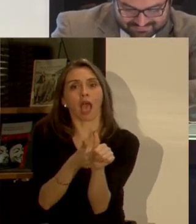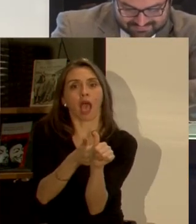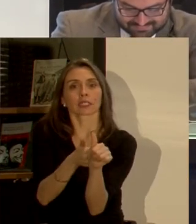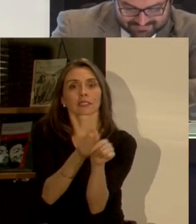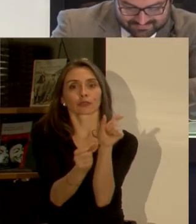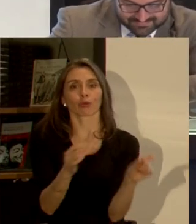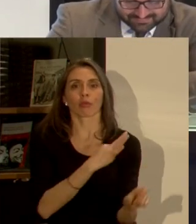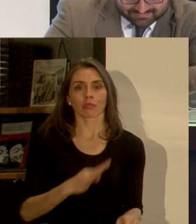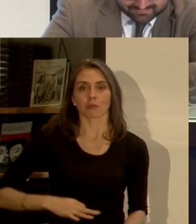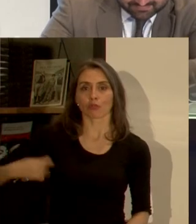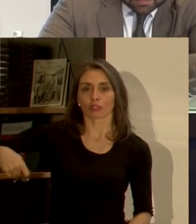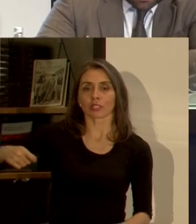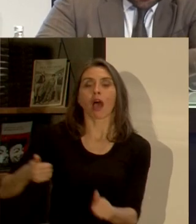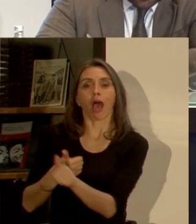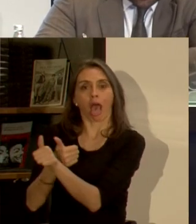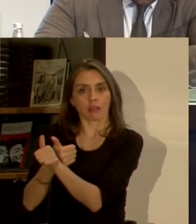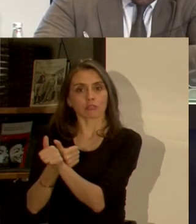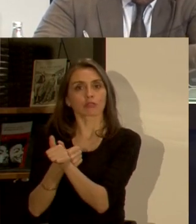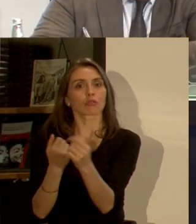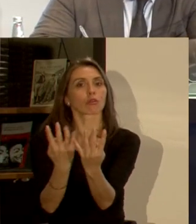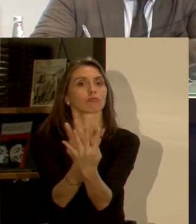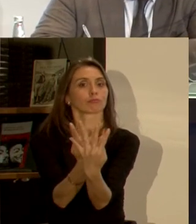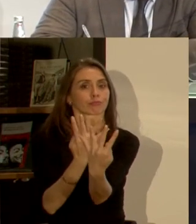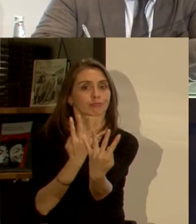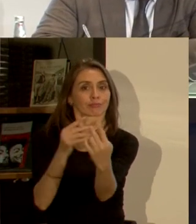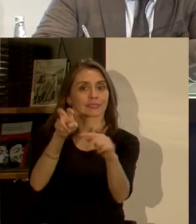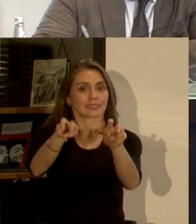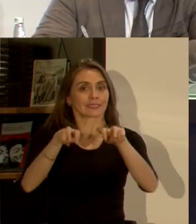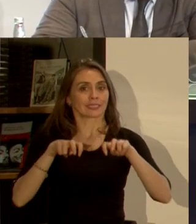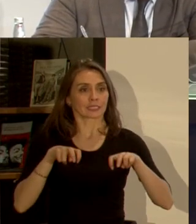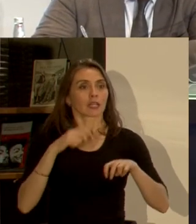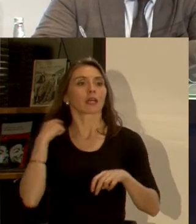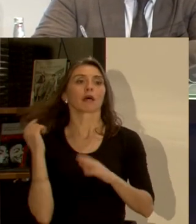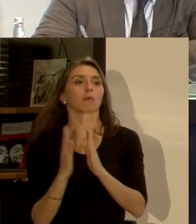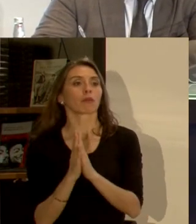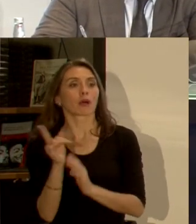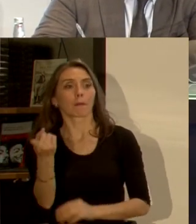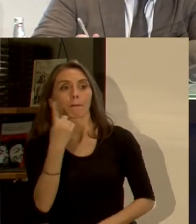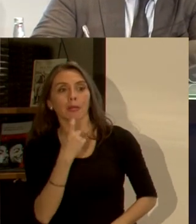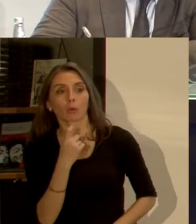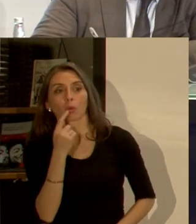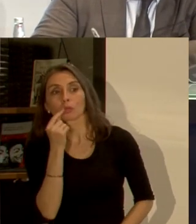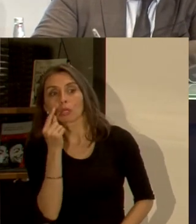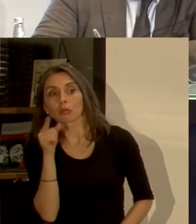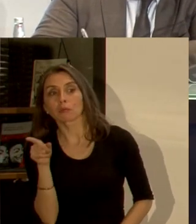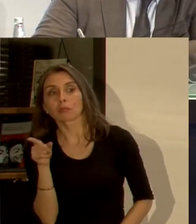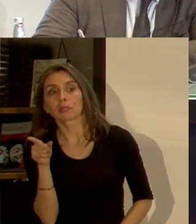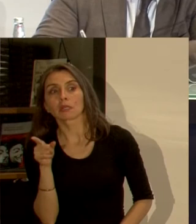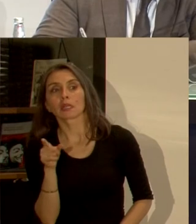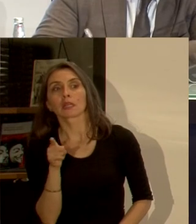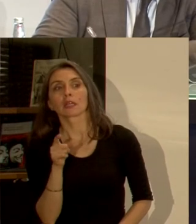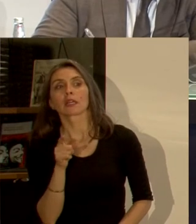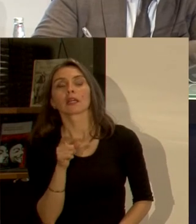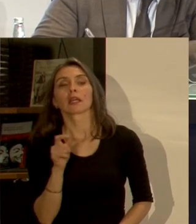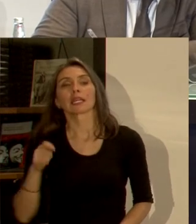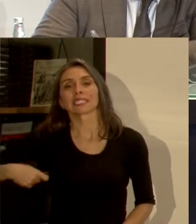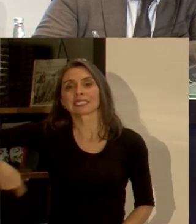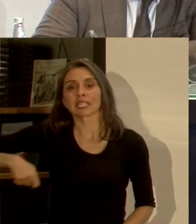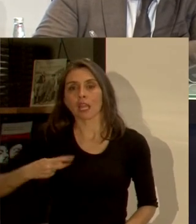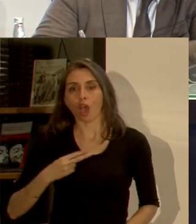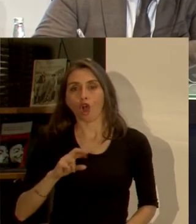los parlamentarios que van a tener que básicamente por favor Yo quiero hacer una pregunta breve